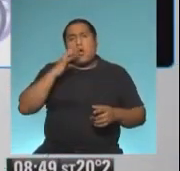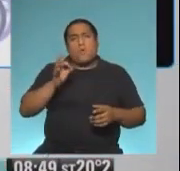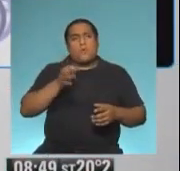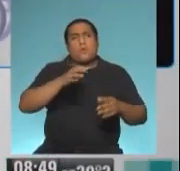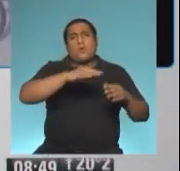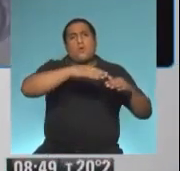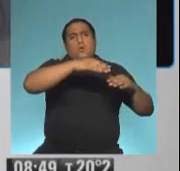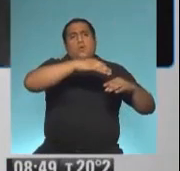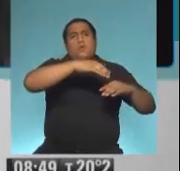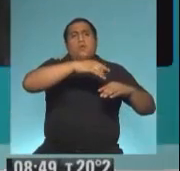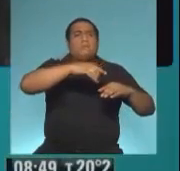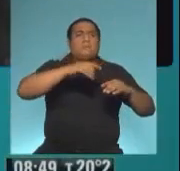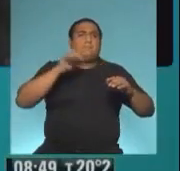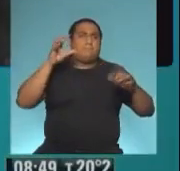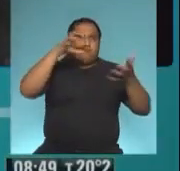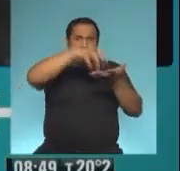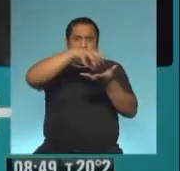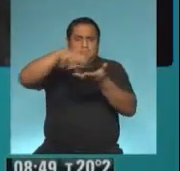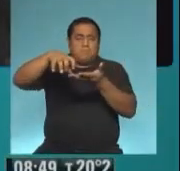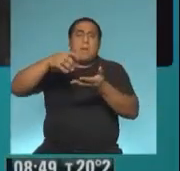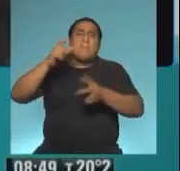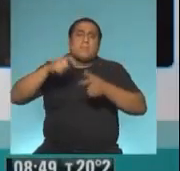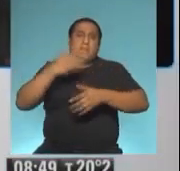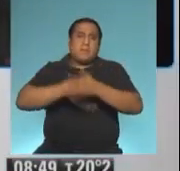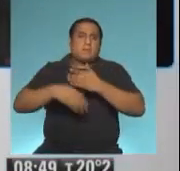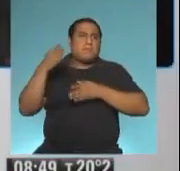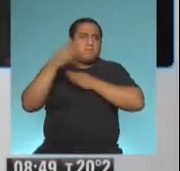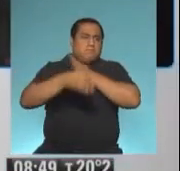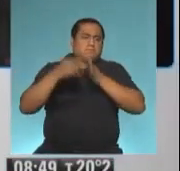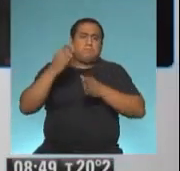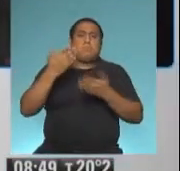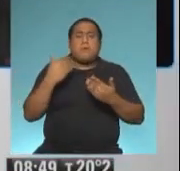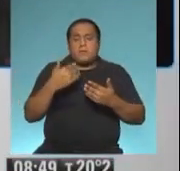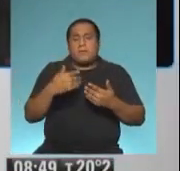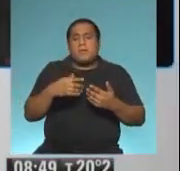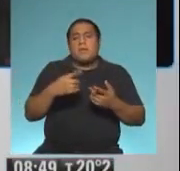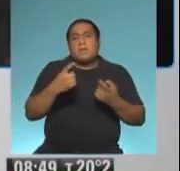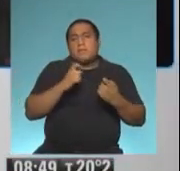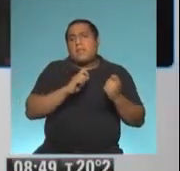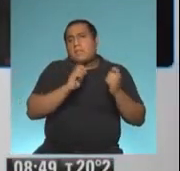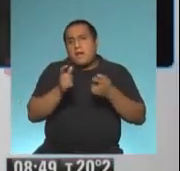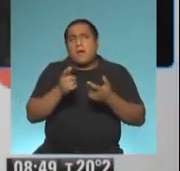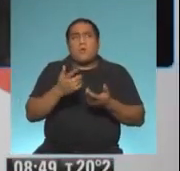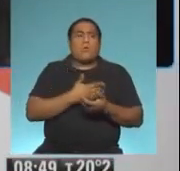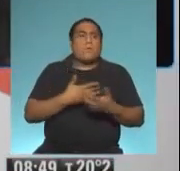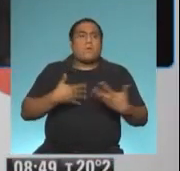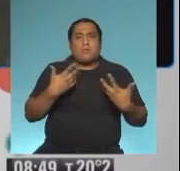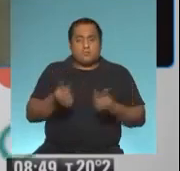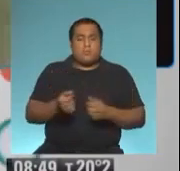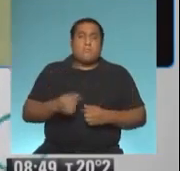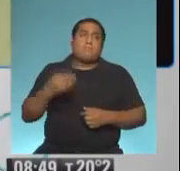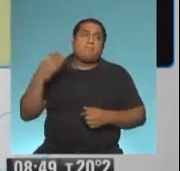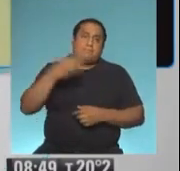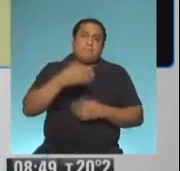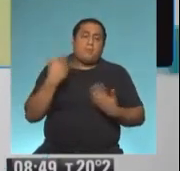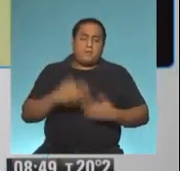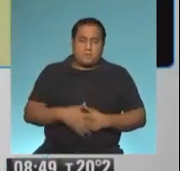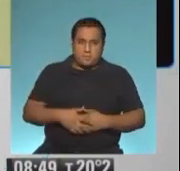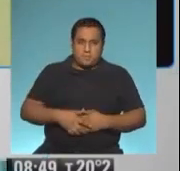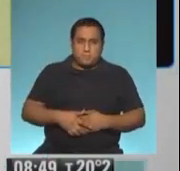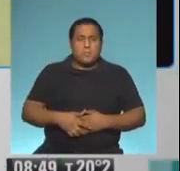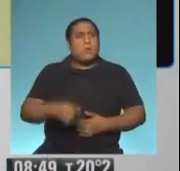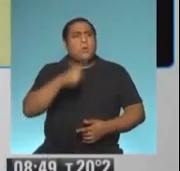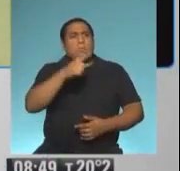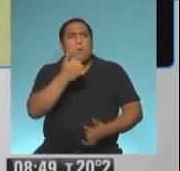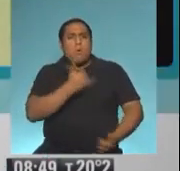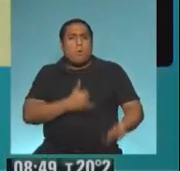para seguir atendiendo a las personas con discapacidad que requieren un aporte y una contención del Estado en este sentido. Sí, Fernando, te escucho y